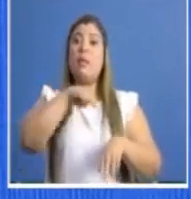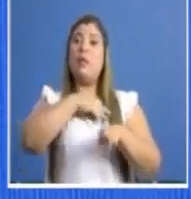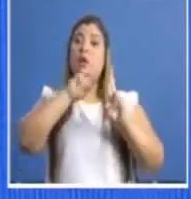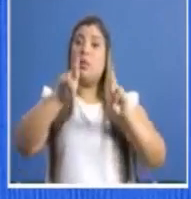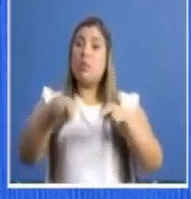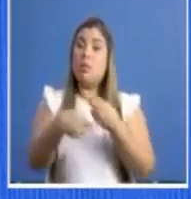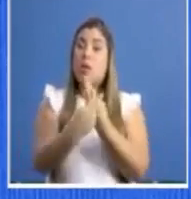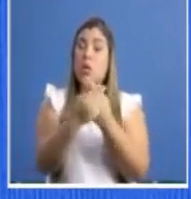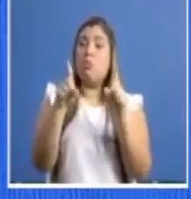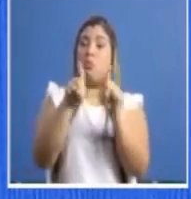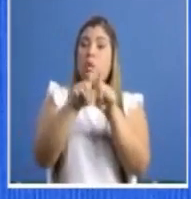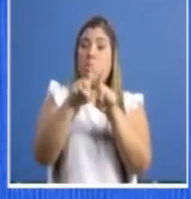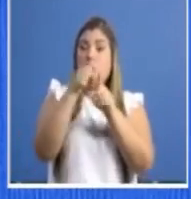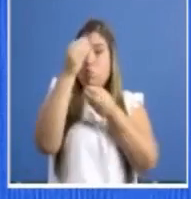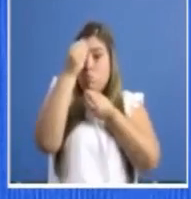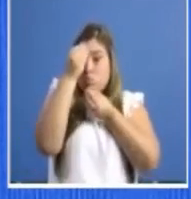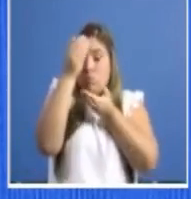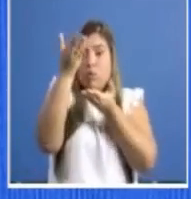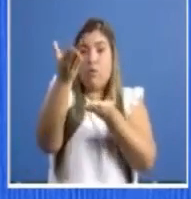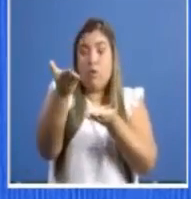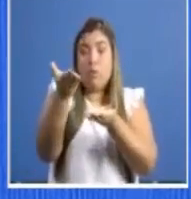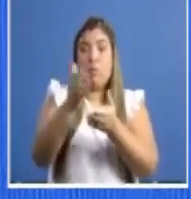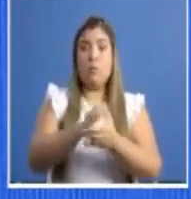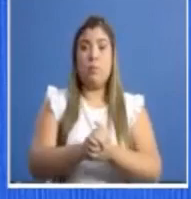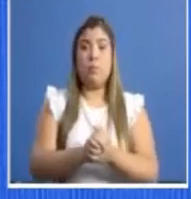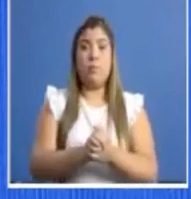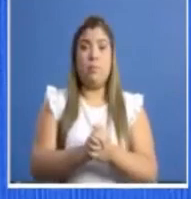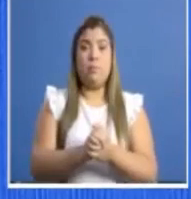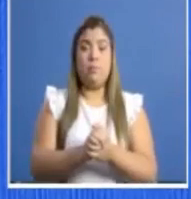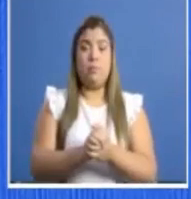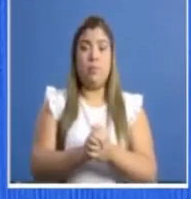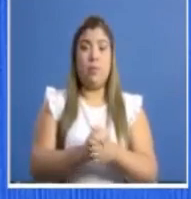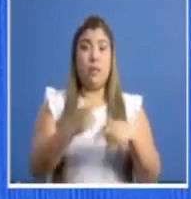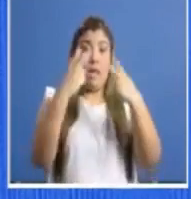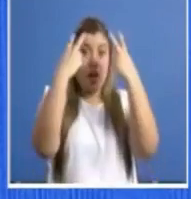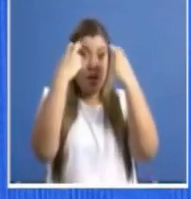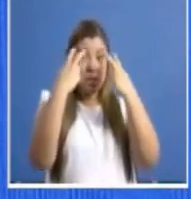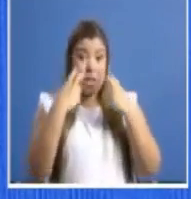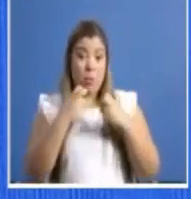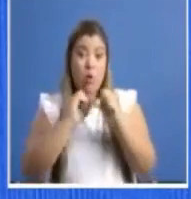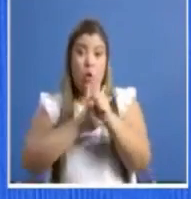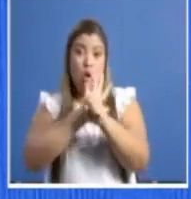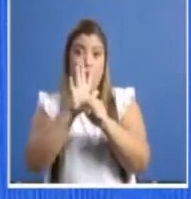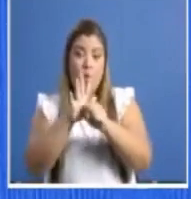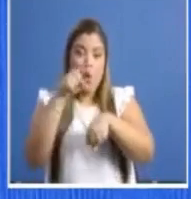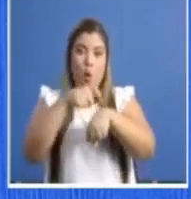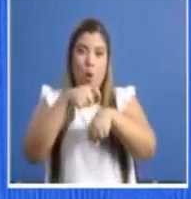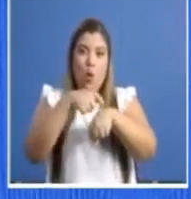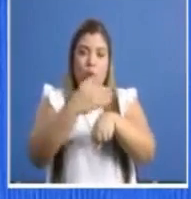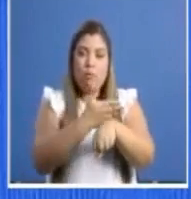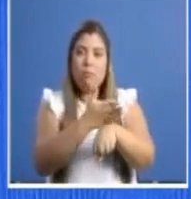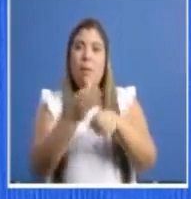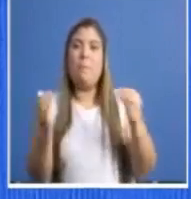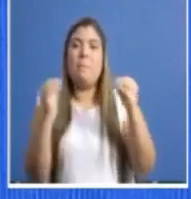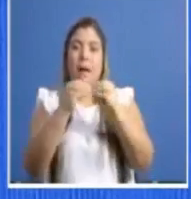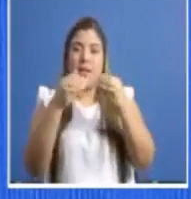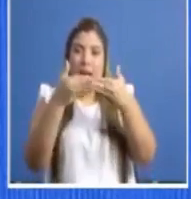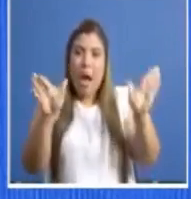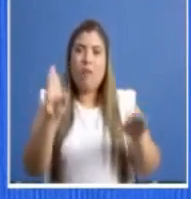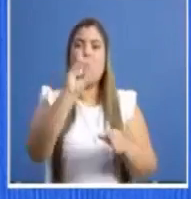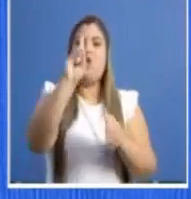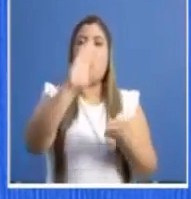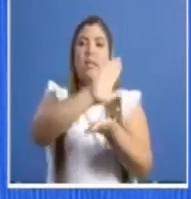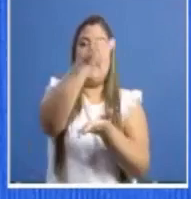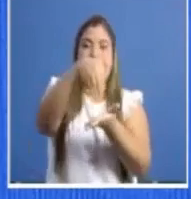informa que se ha extendido la toma de muestras en horarios de 7 a 3 de la tarde en los